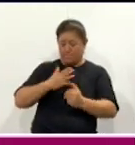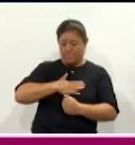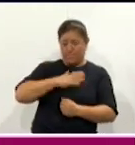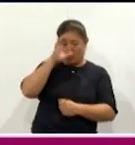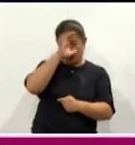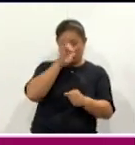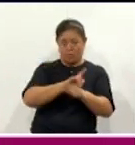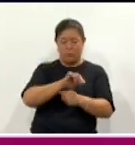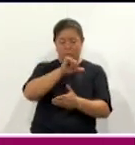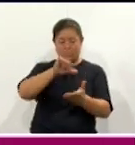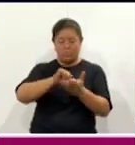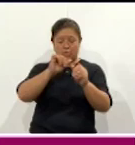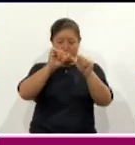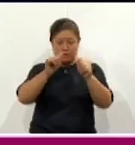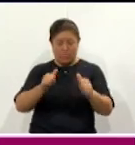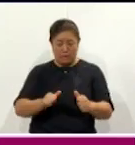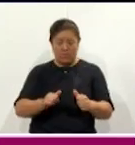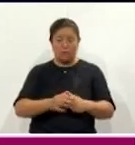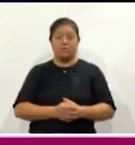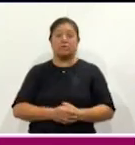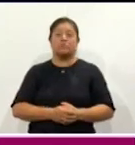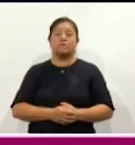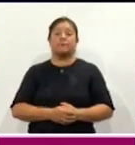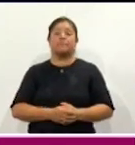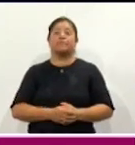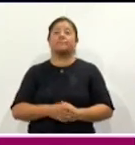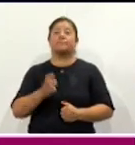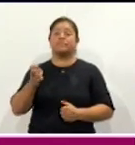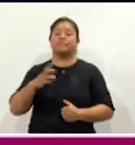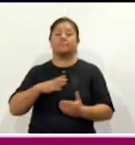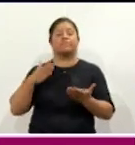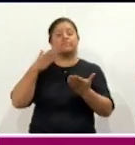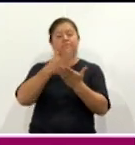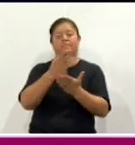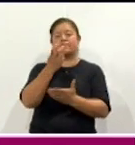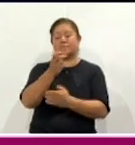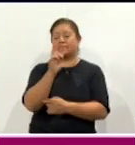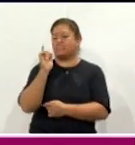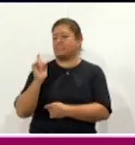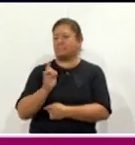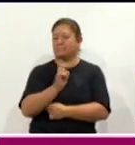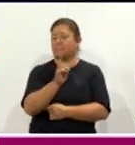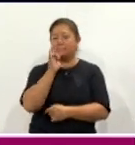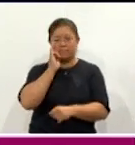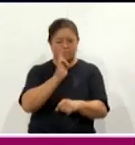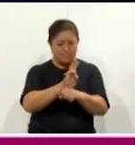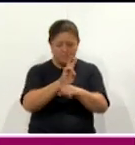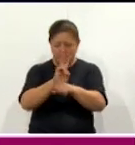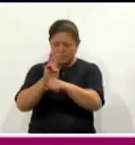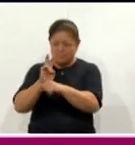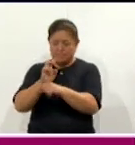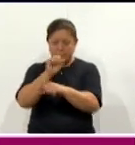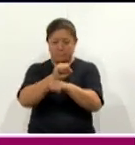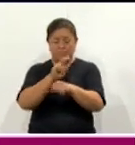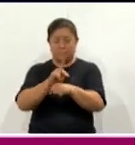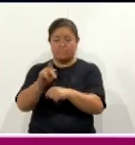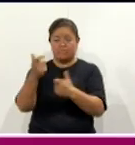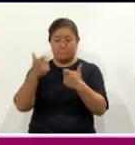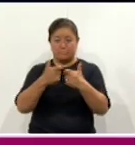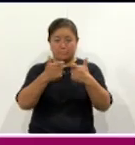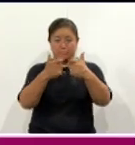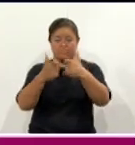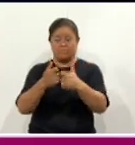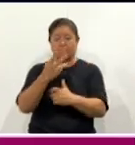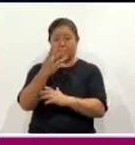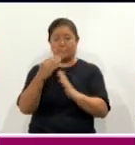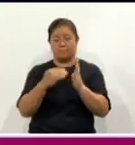de las Artes, por lo que la titular del Ejecutivo realizó un recorrido por esta dependencia para supervisar las obras, cuya inversión fue cercana a